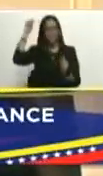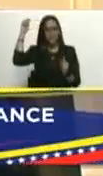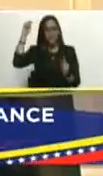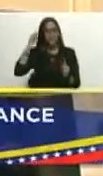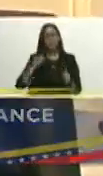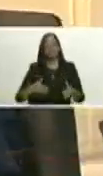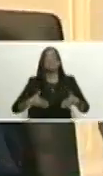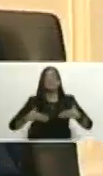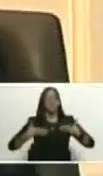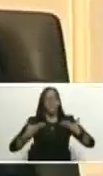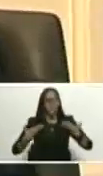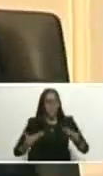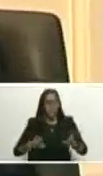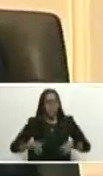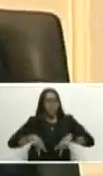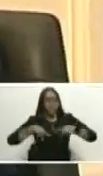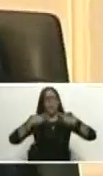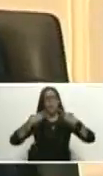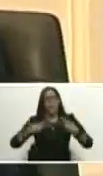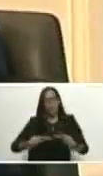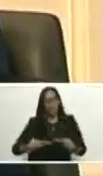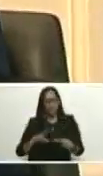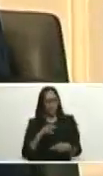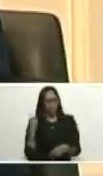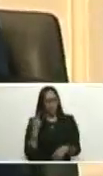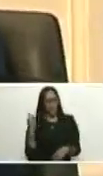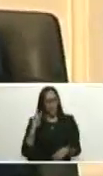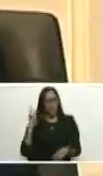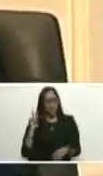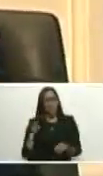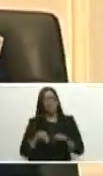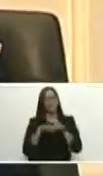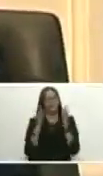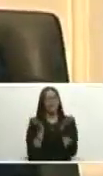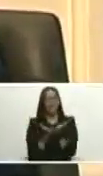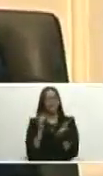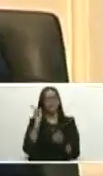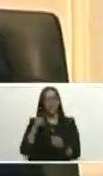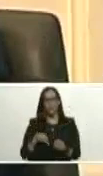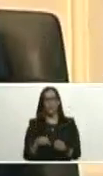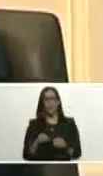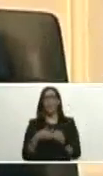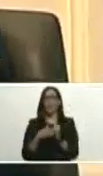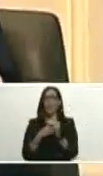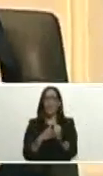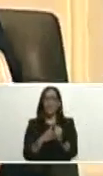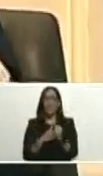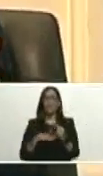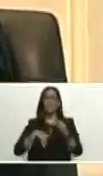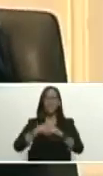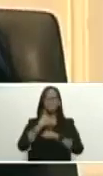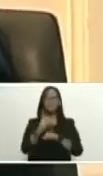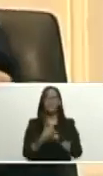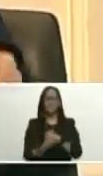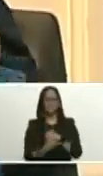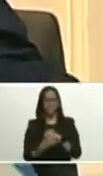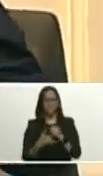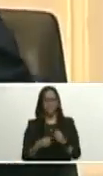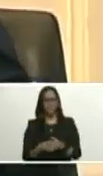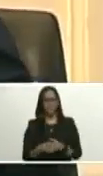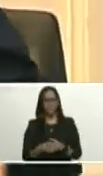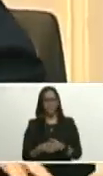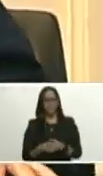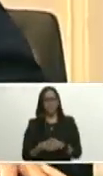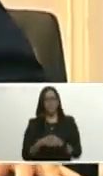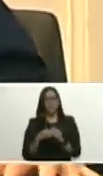inspiradora novedosa no solo para Venezuela sino para el mundo también una guía novedosa de planificación y en